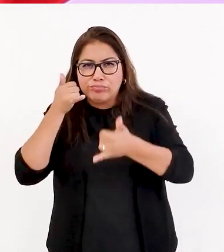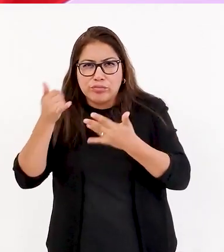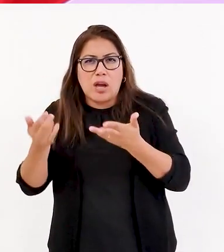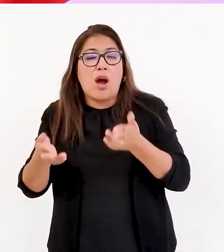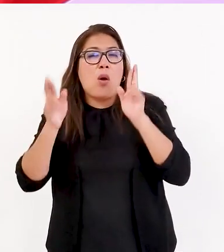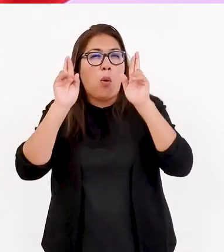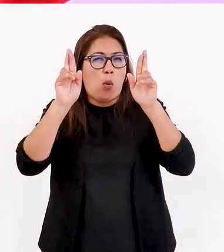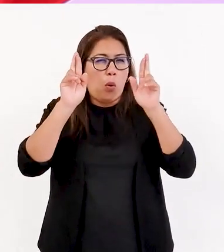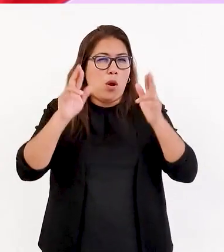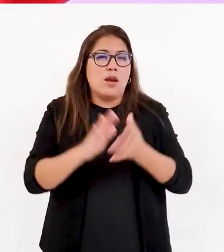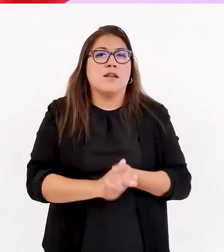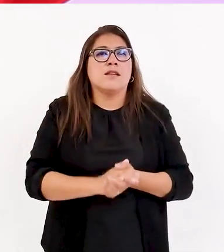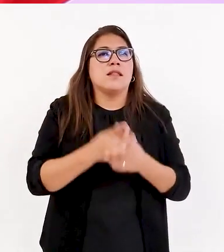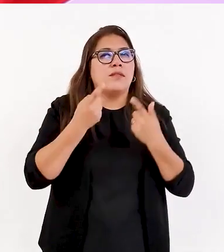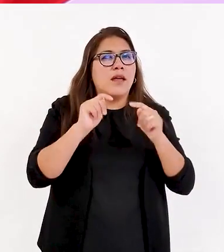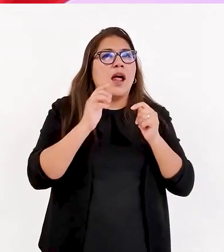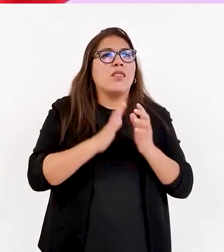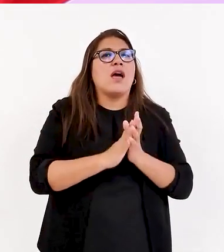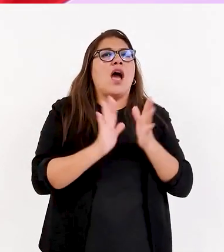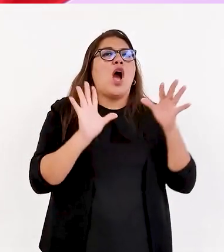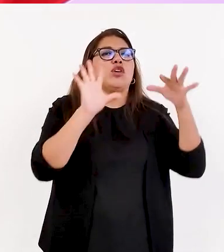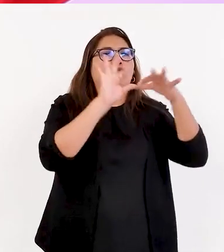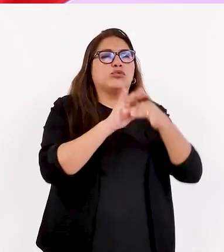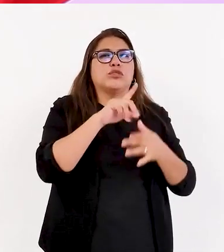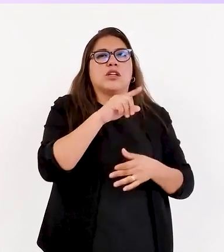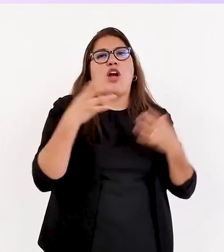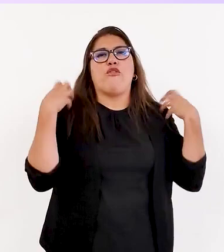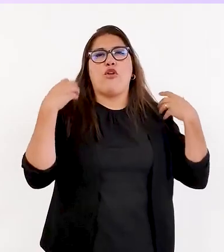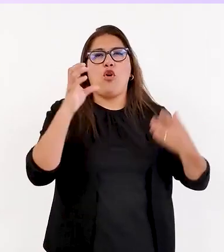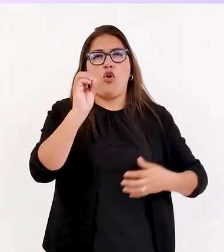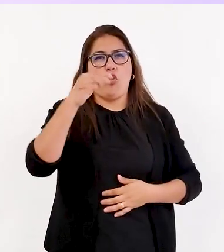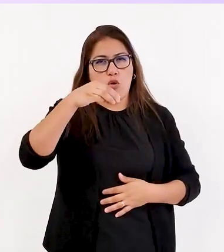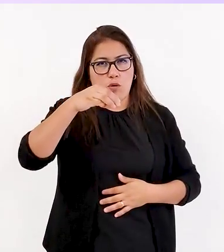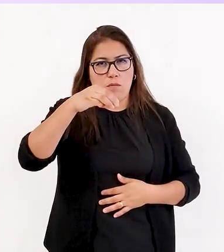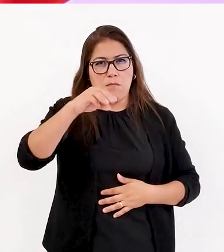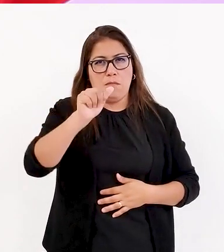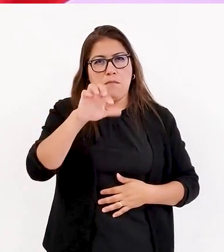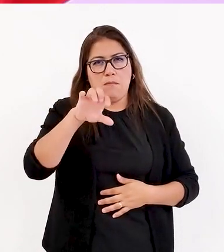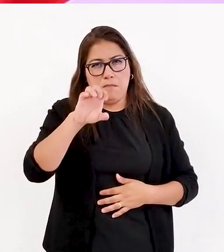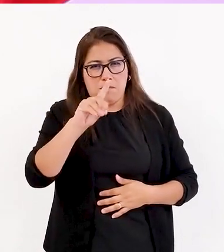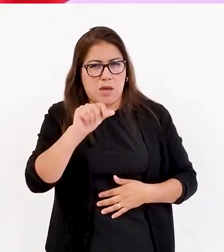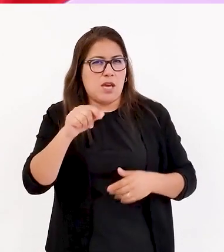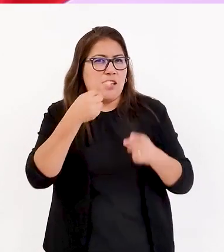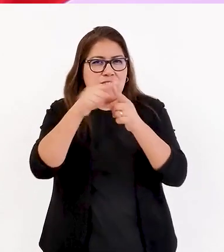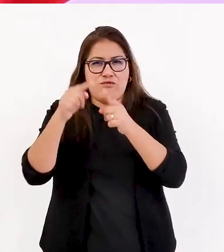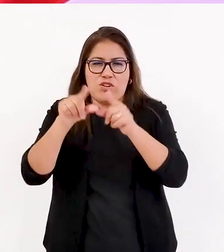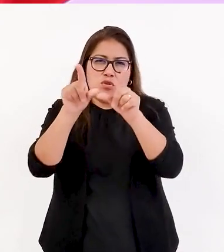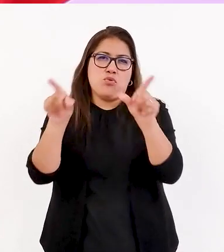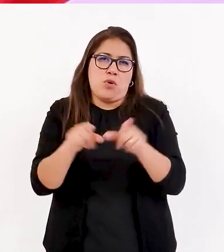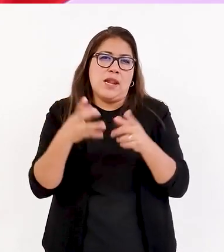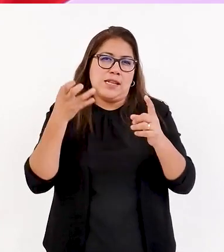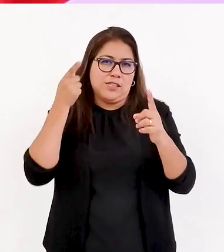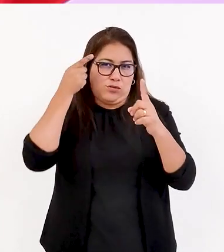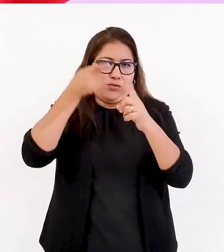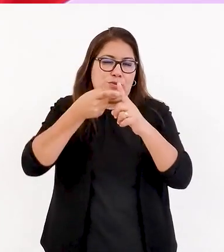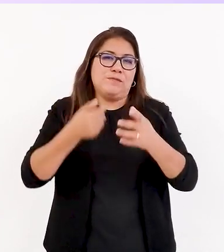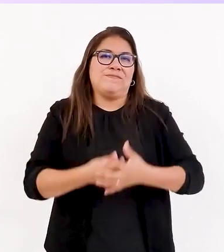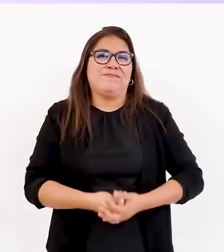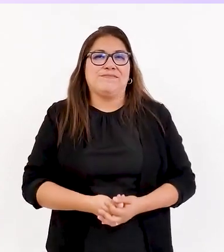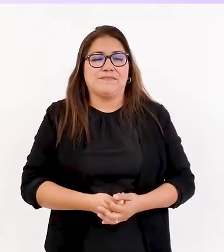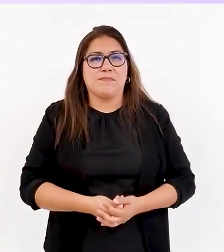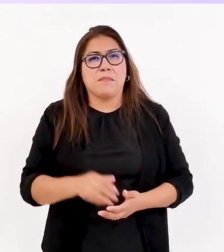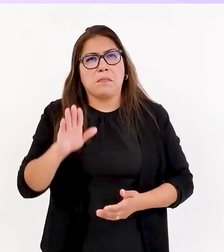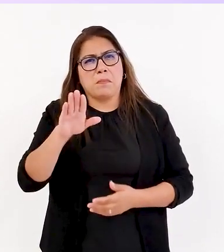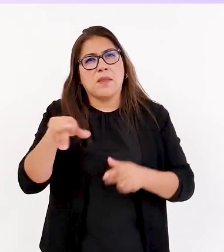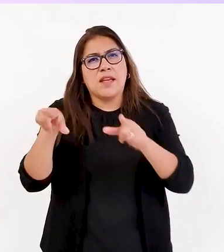en asocio con la SOMAPETS algunos equipos de Red Alivia en algunos territorios. Esa es nuestra idea. Y hay que tener en cuenta